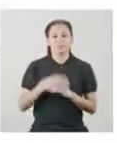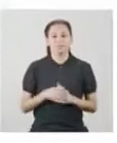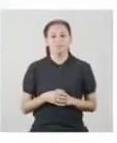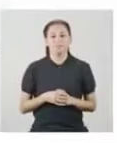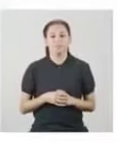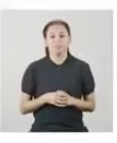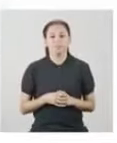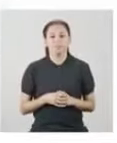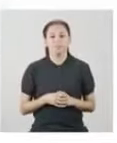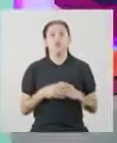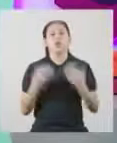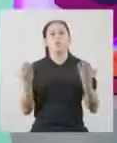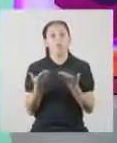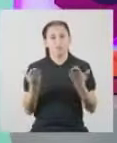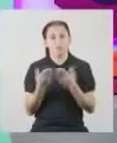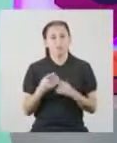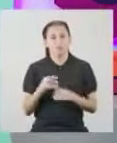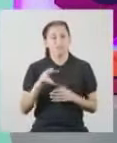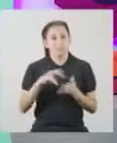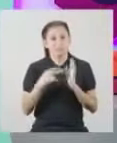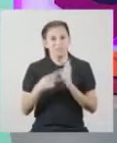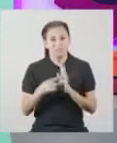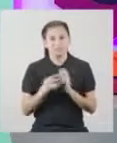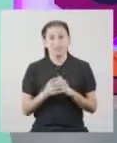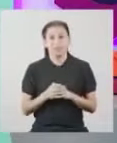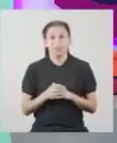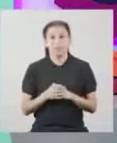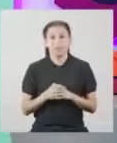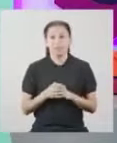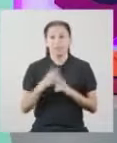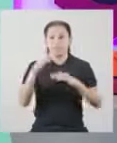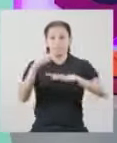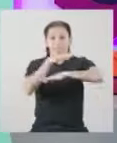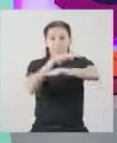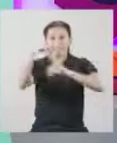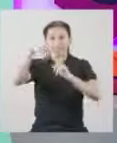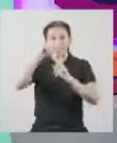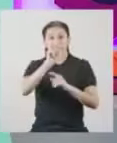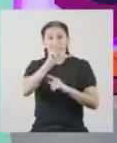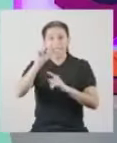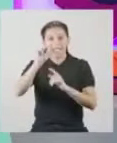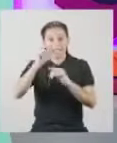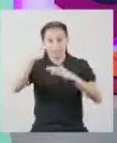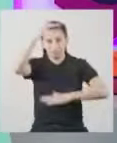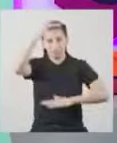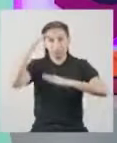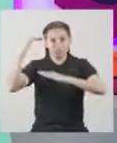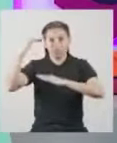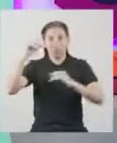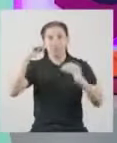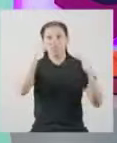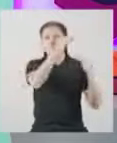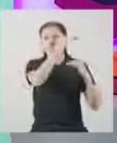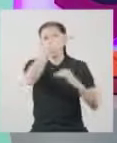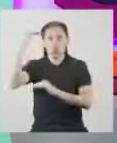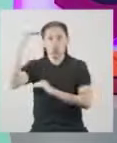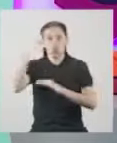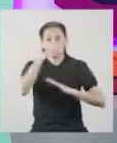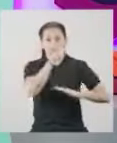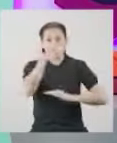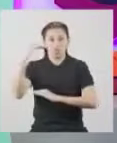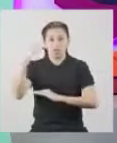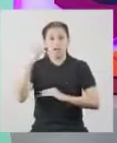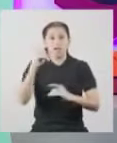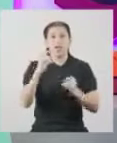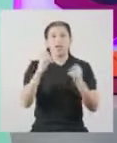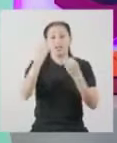más de una desviación estándar. Por lo que se concluye que, mientras las tallas estén concentradas en una misma desviación,